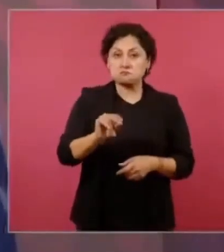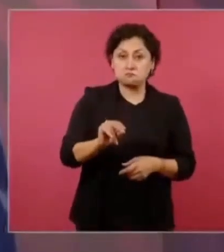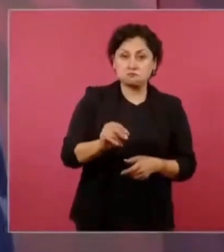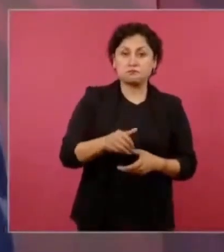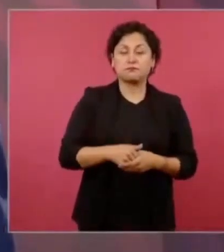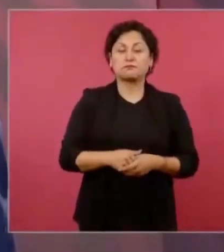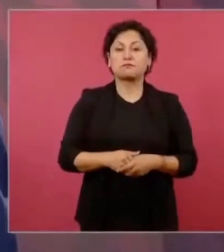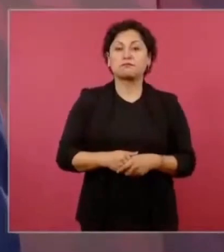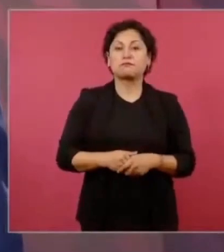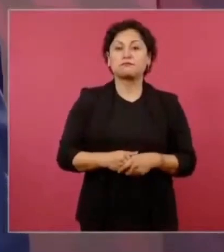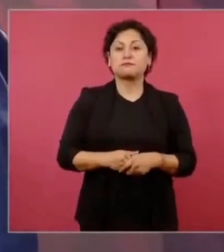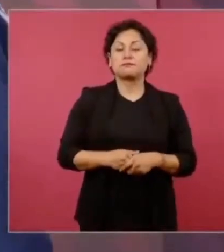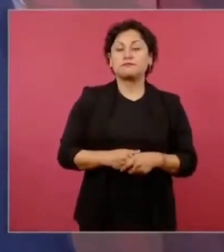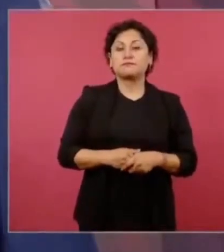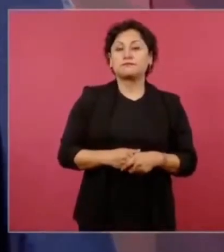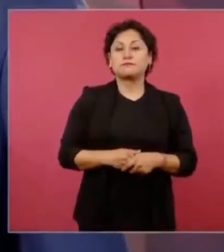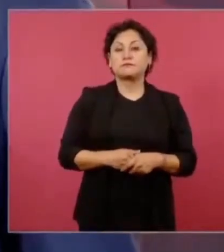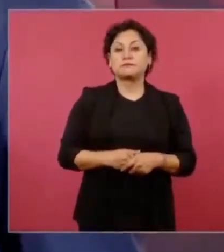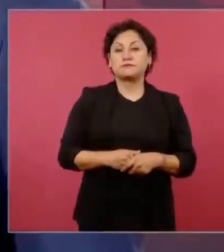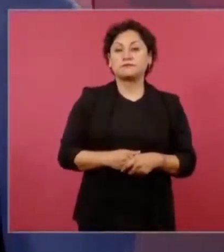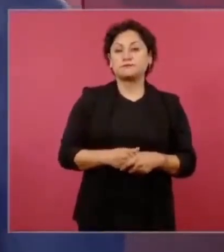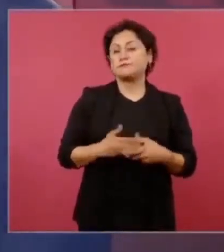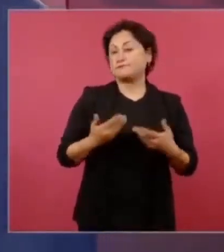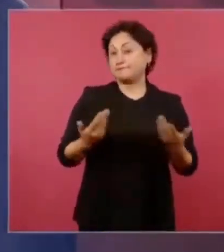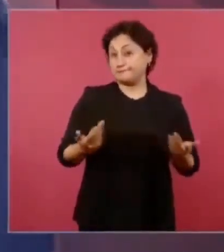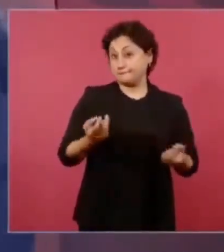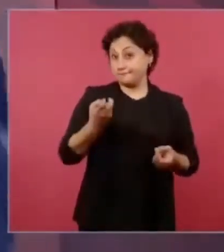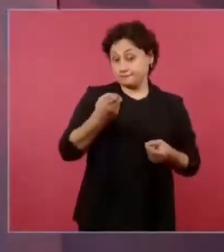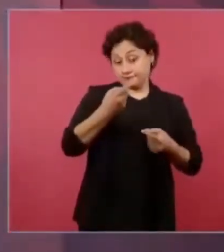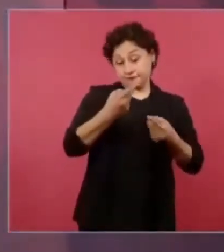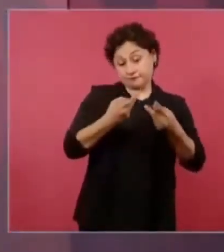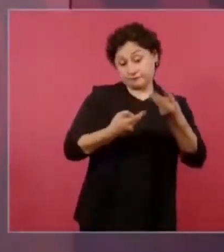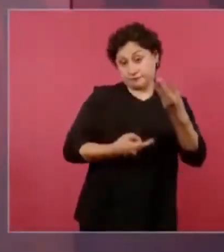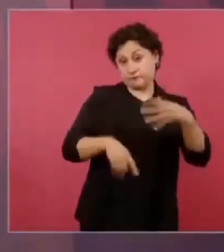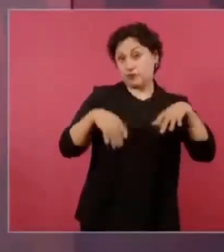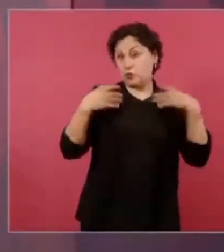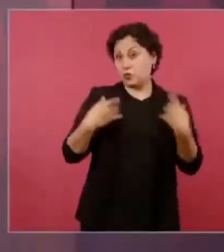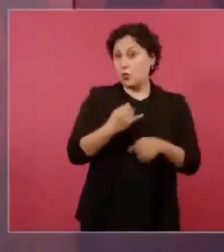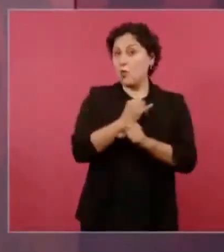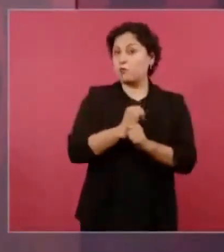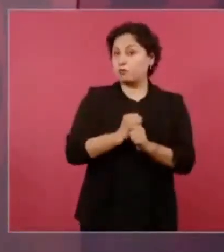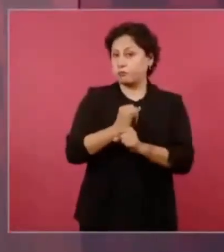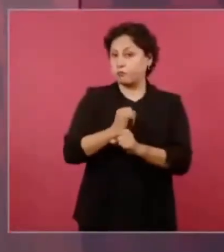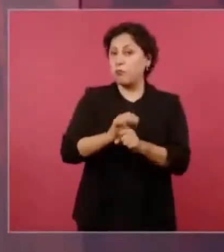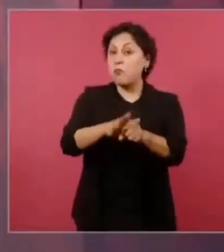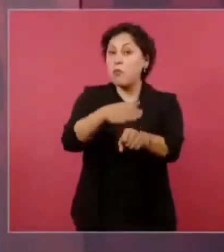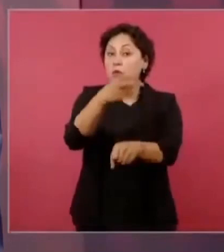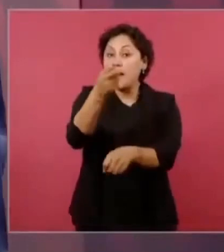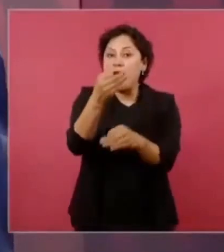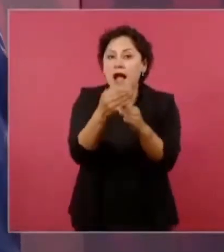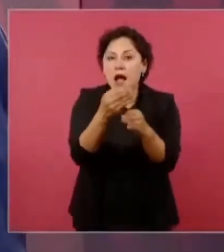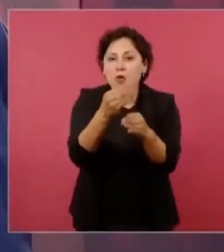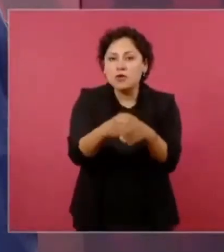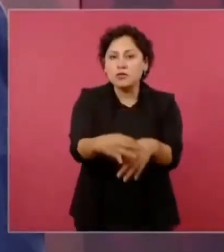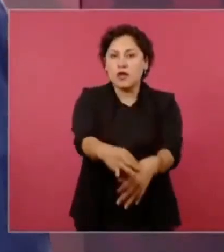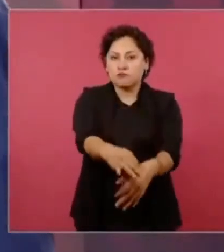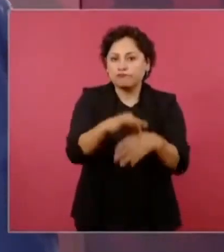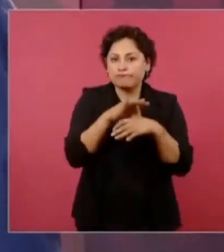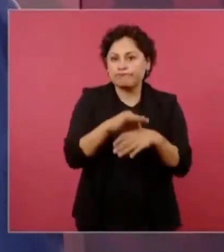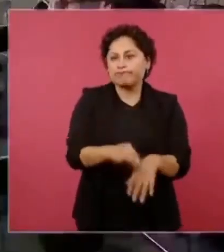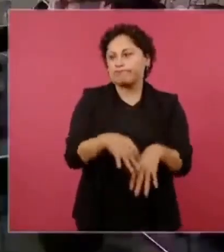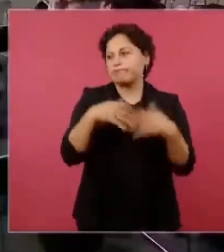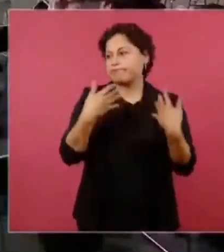Por eso es interesante todo lo que estamos viviendo. No hay que